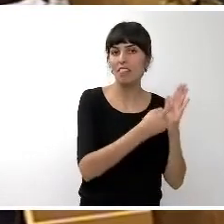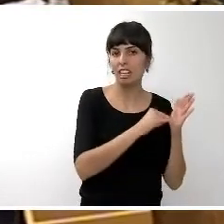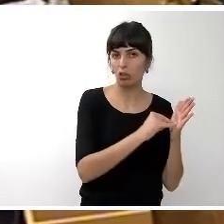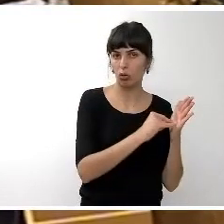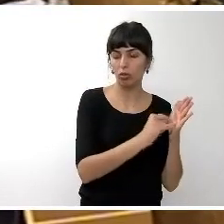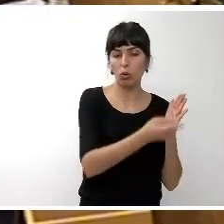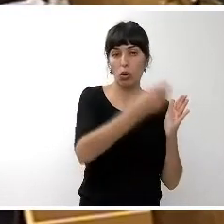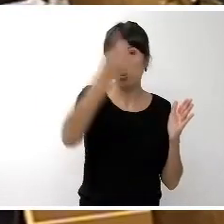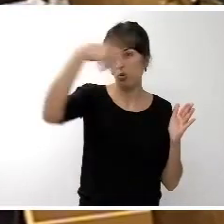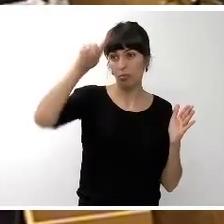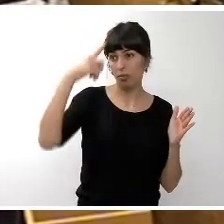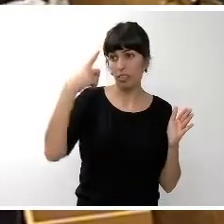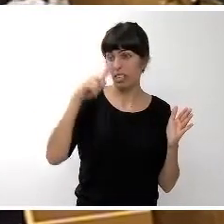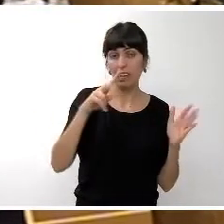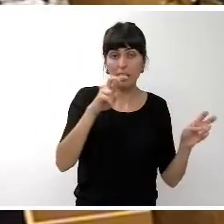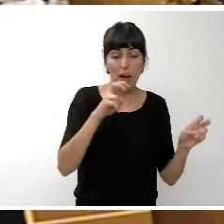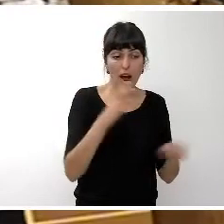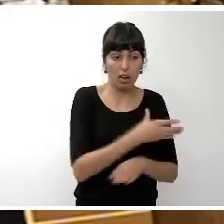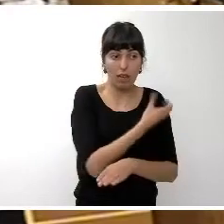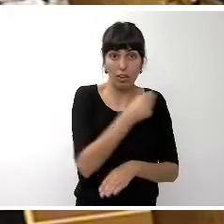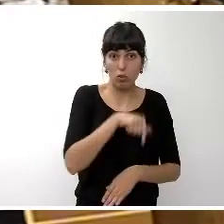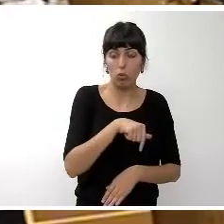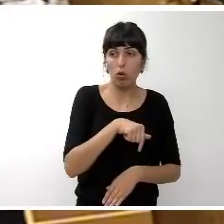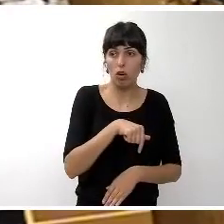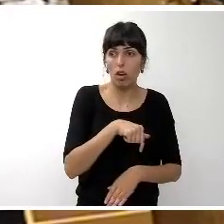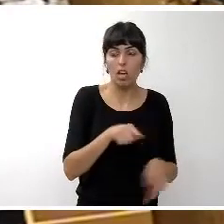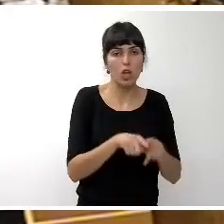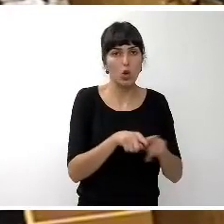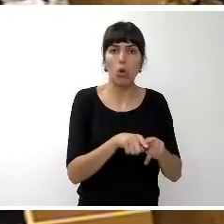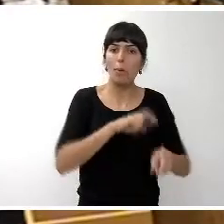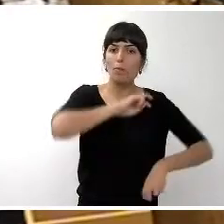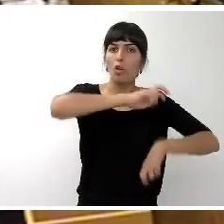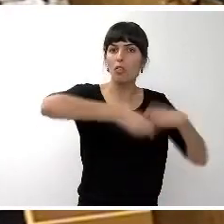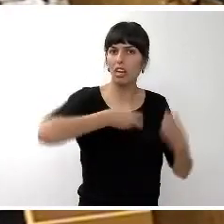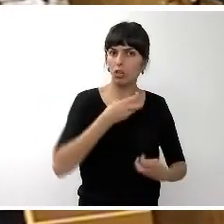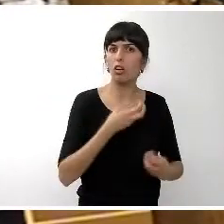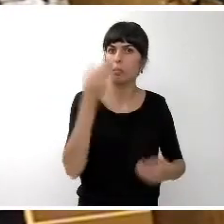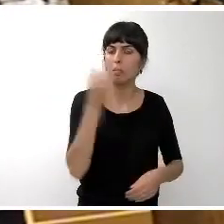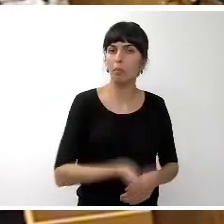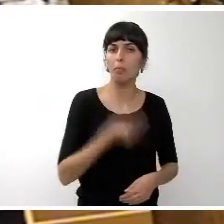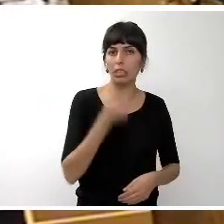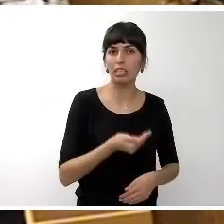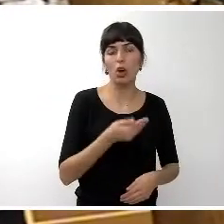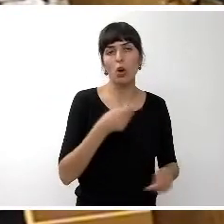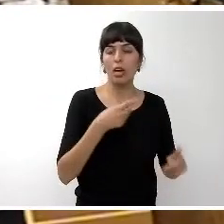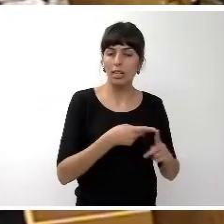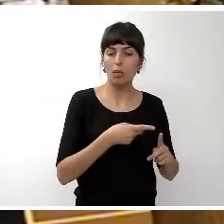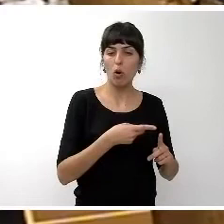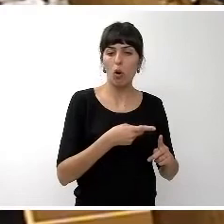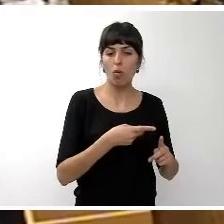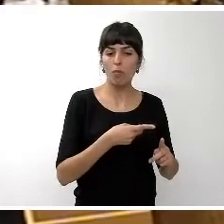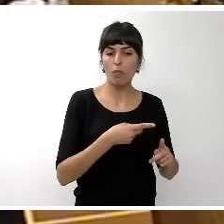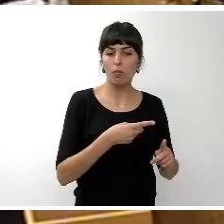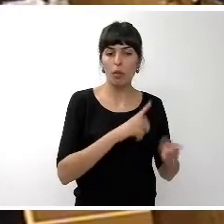de que se está afrontando desde este cabildo una modificación ambiciosa del PIOT redirigiendo el rumbo de lo que tiene que ser una